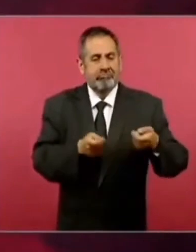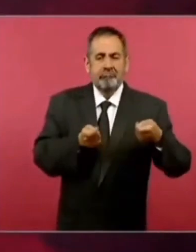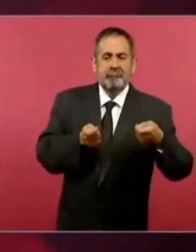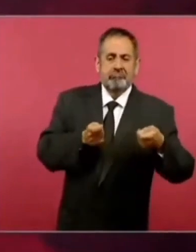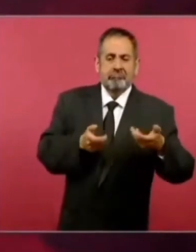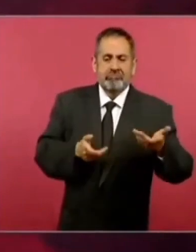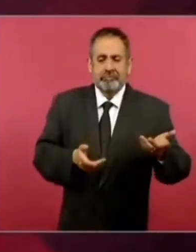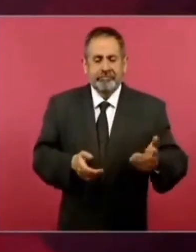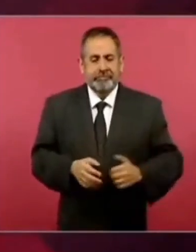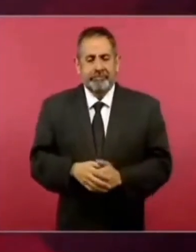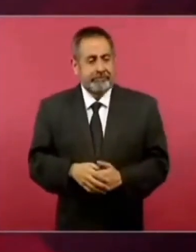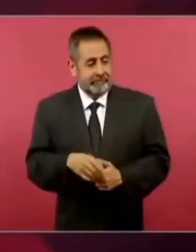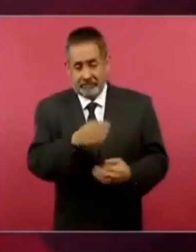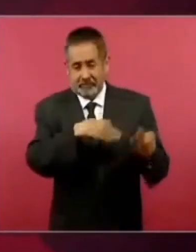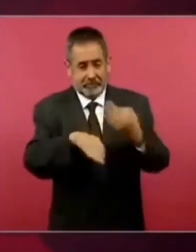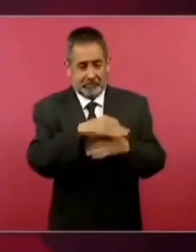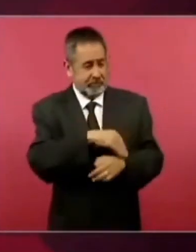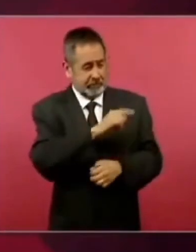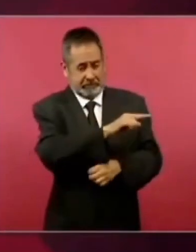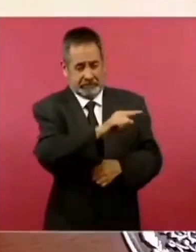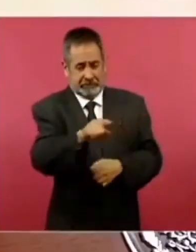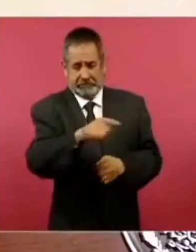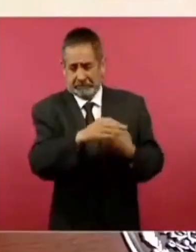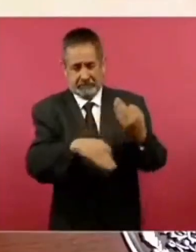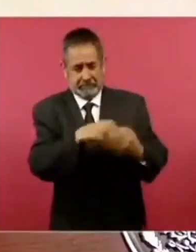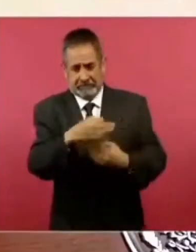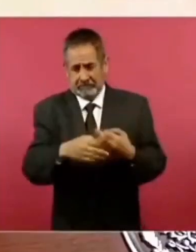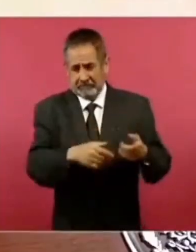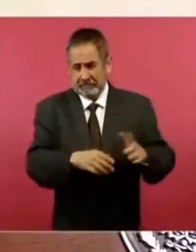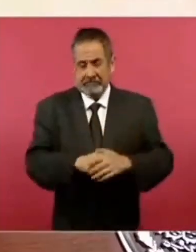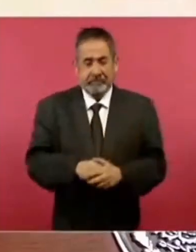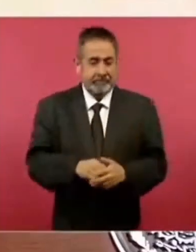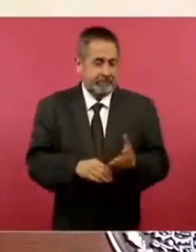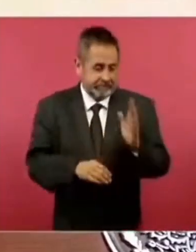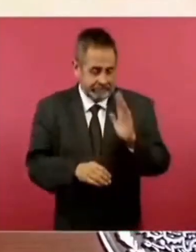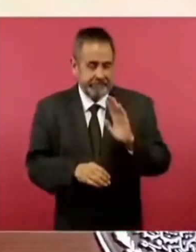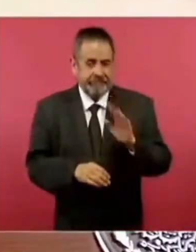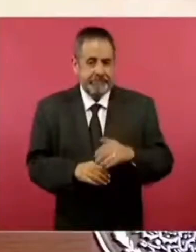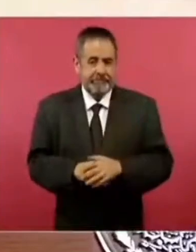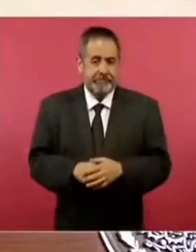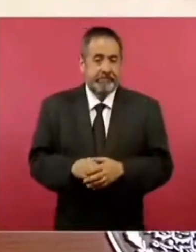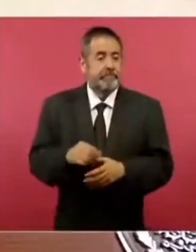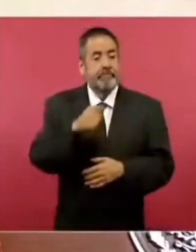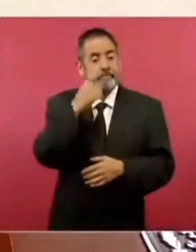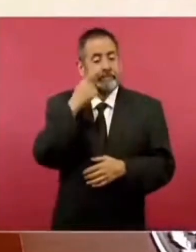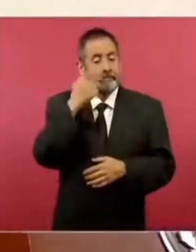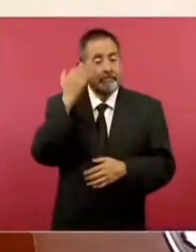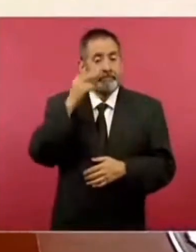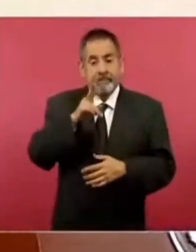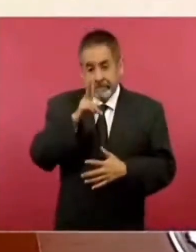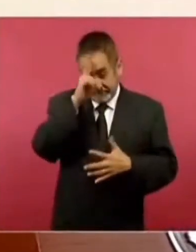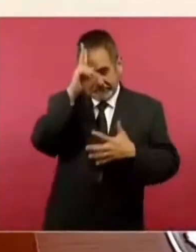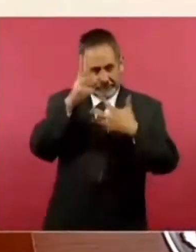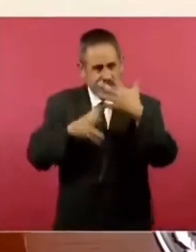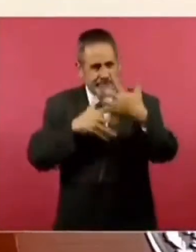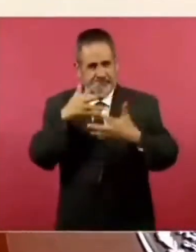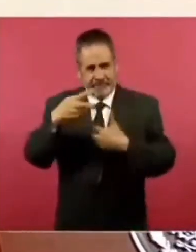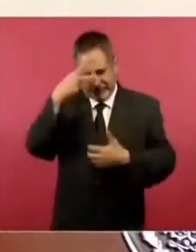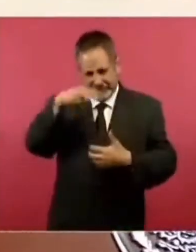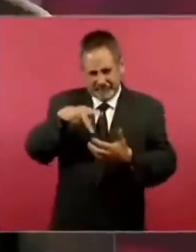todos ellos cuando imperaba la violencia en México